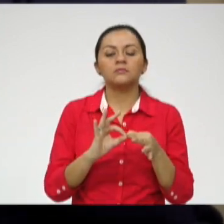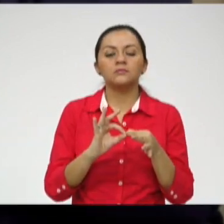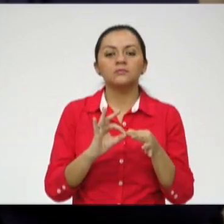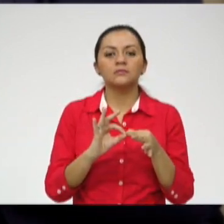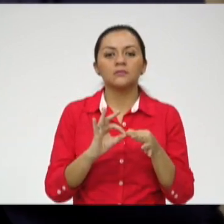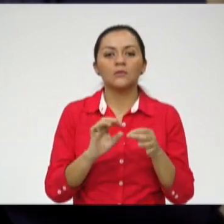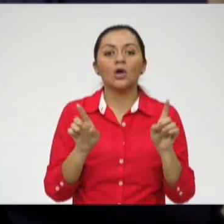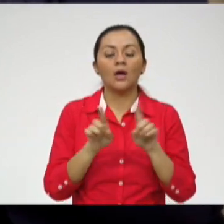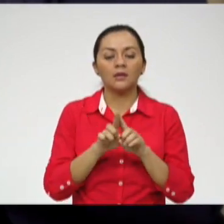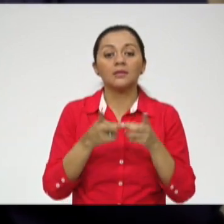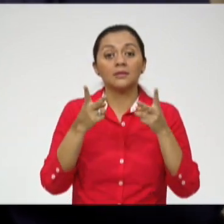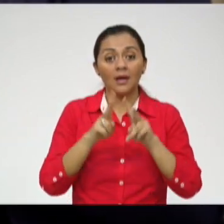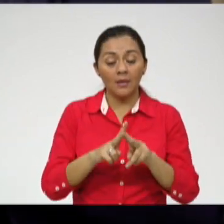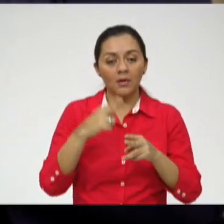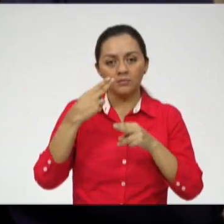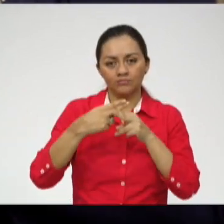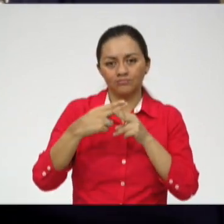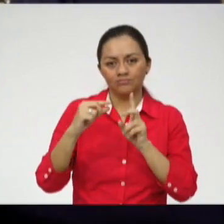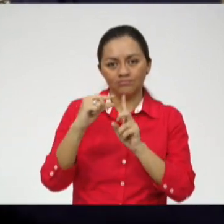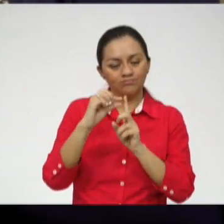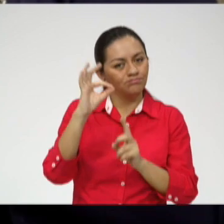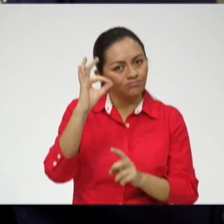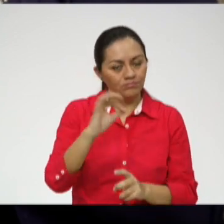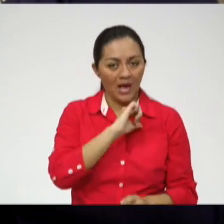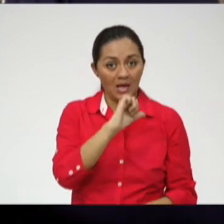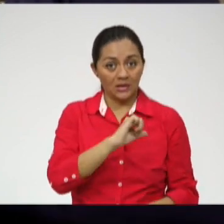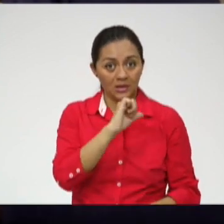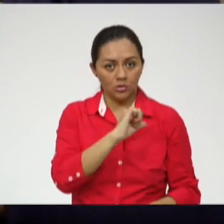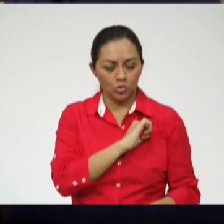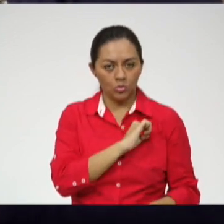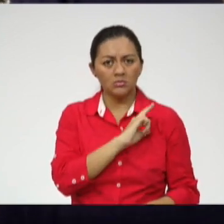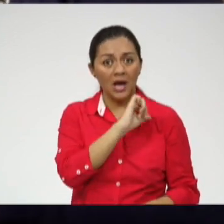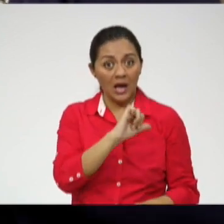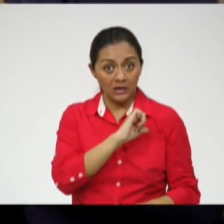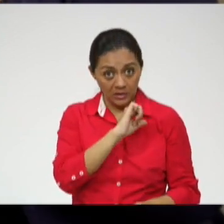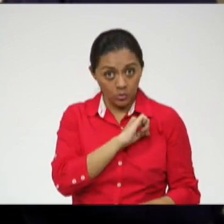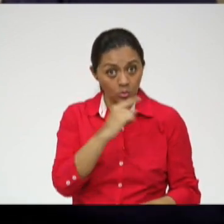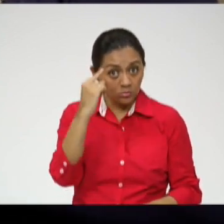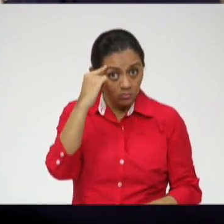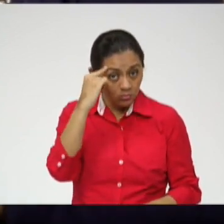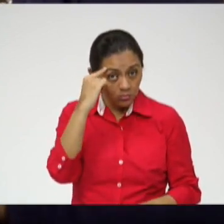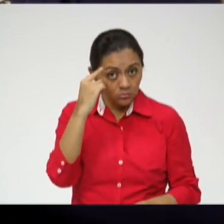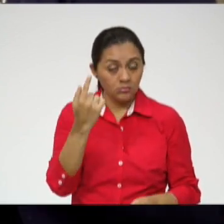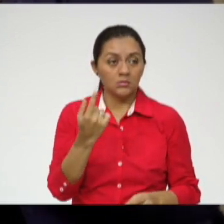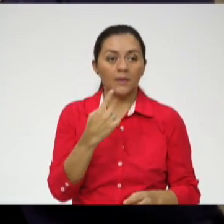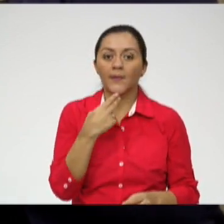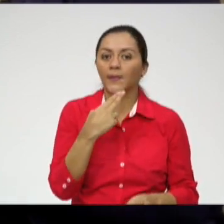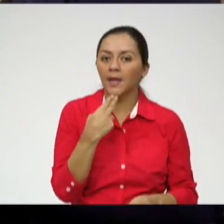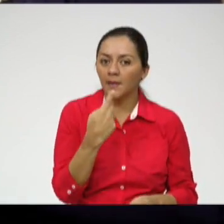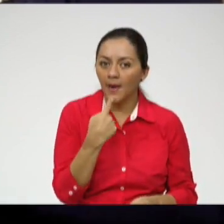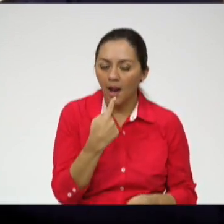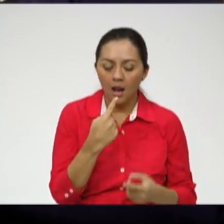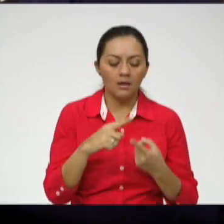mis aptitudes. Tendré aptitud musical, aptitud numérica, aptitud verbal, aptitud espacial.